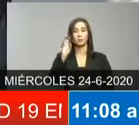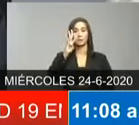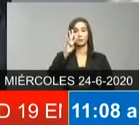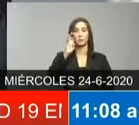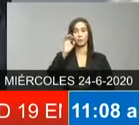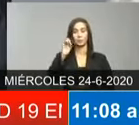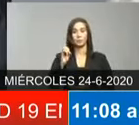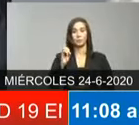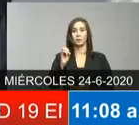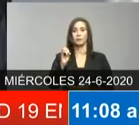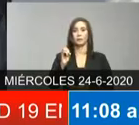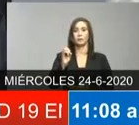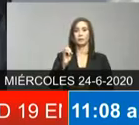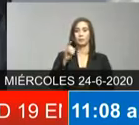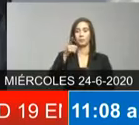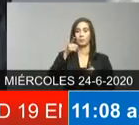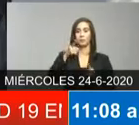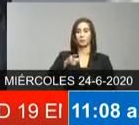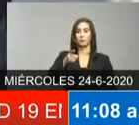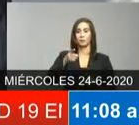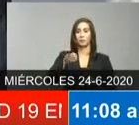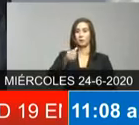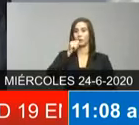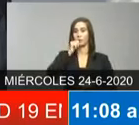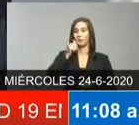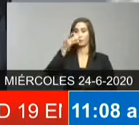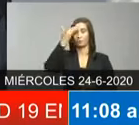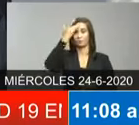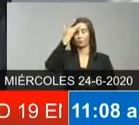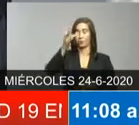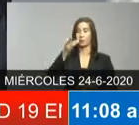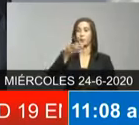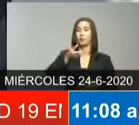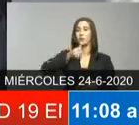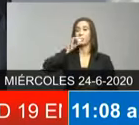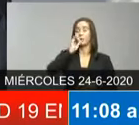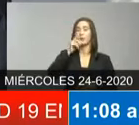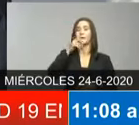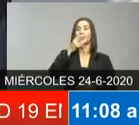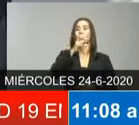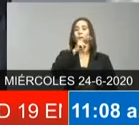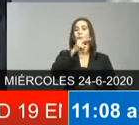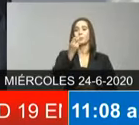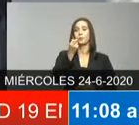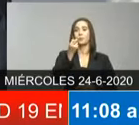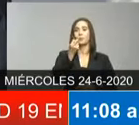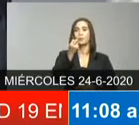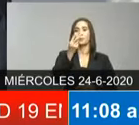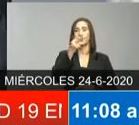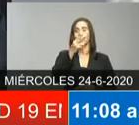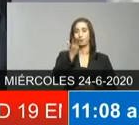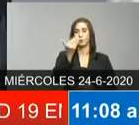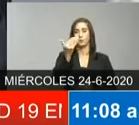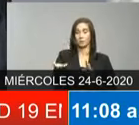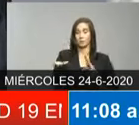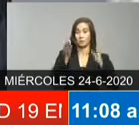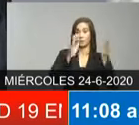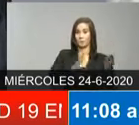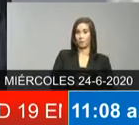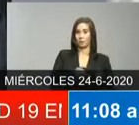215 muertes la que se produjo y la tasa de letalidad del clerén es de